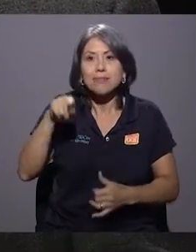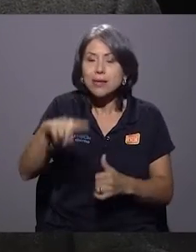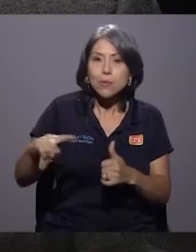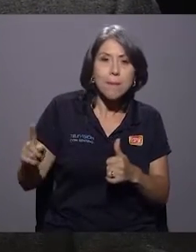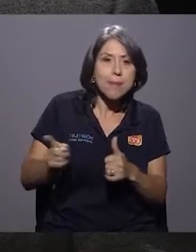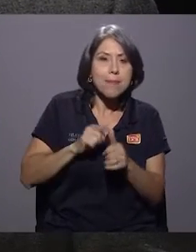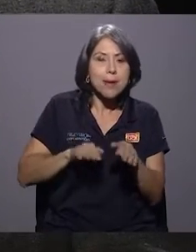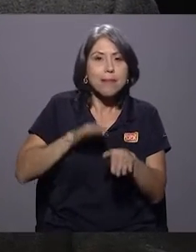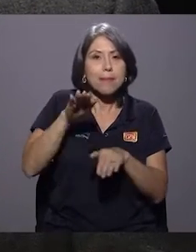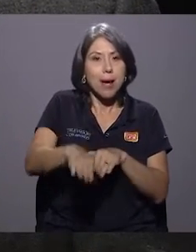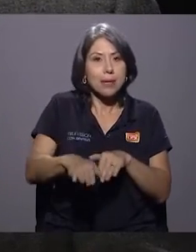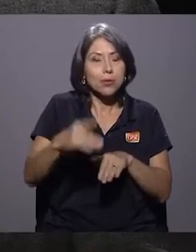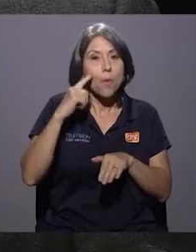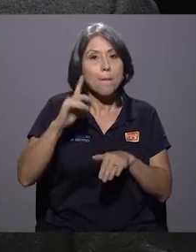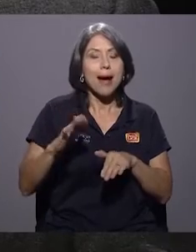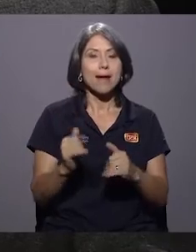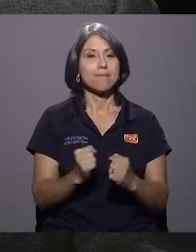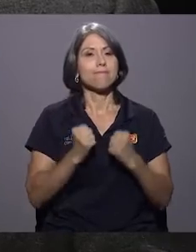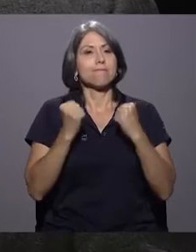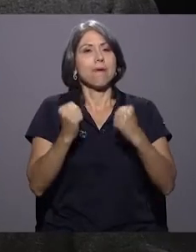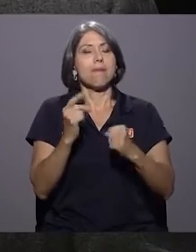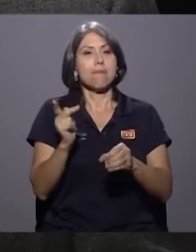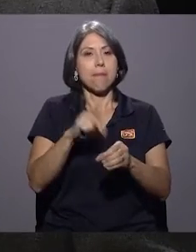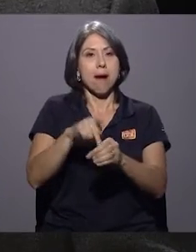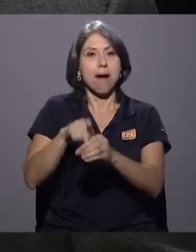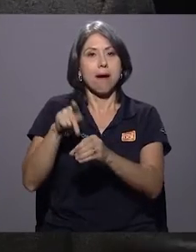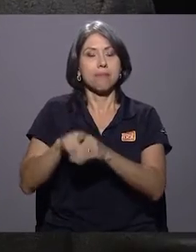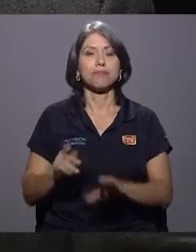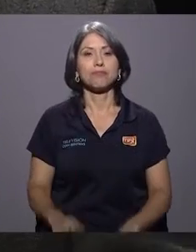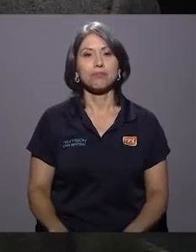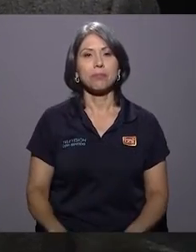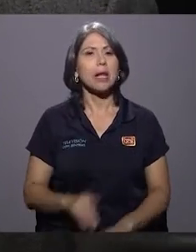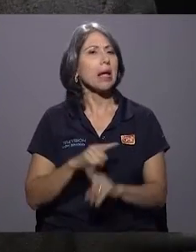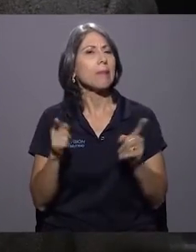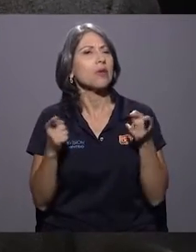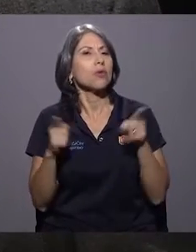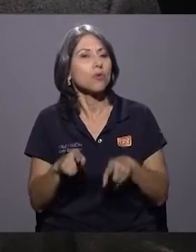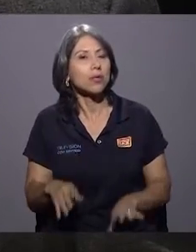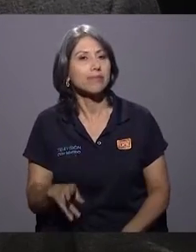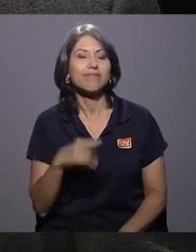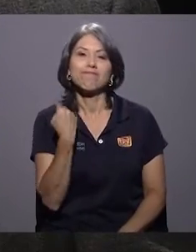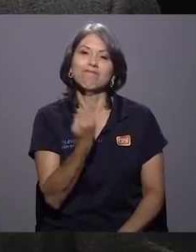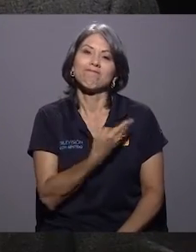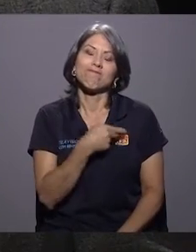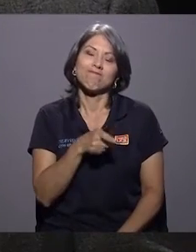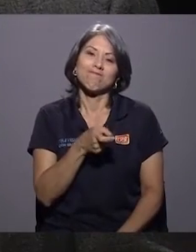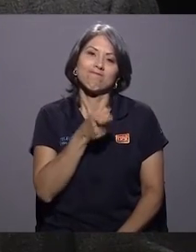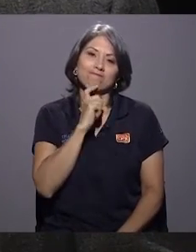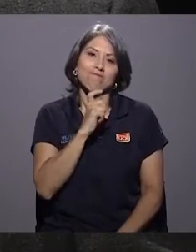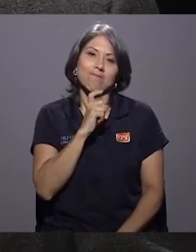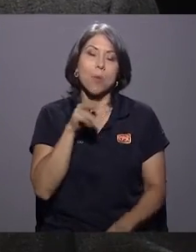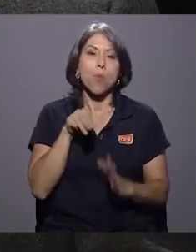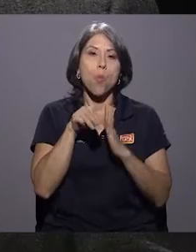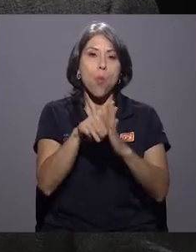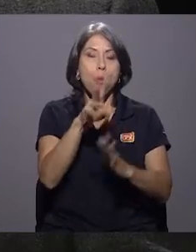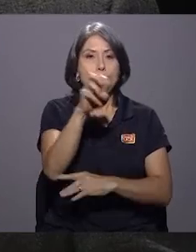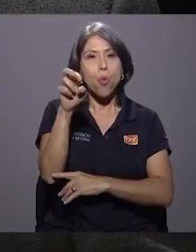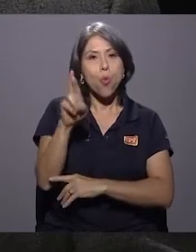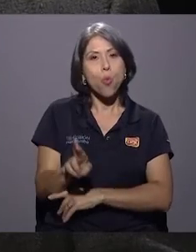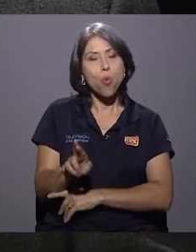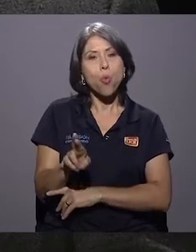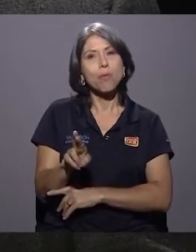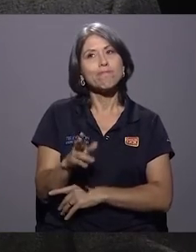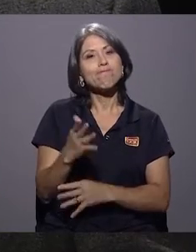paso para ir consolidando esa participación. Lo que ocurre es que nos cuesta mucho. El modelo costarricense es un modelo